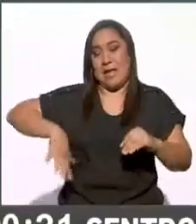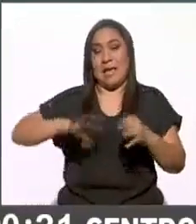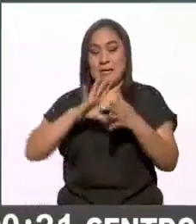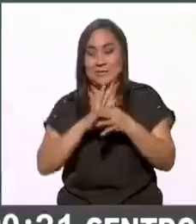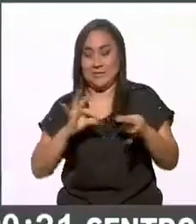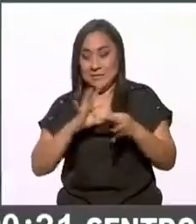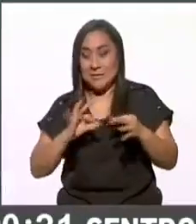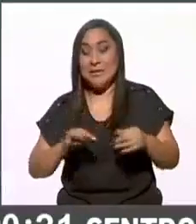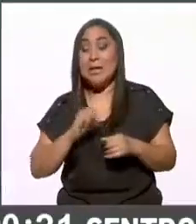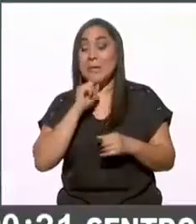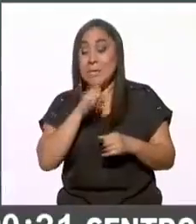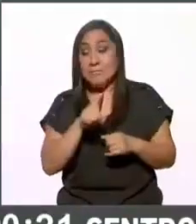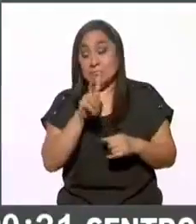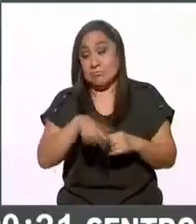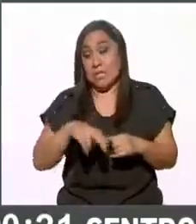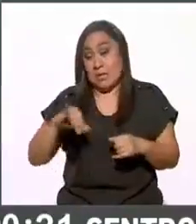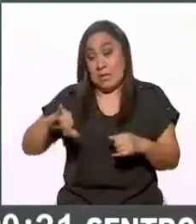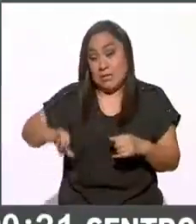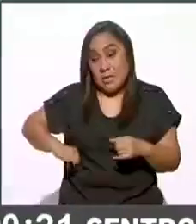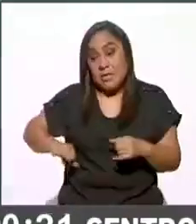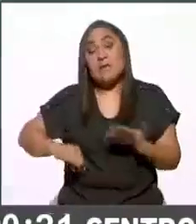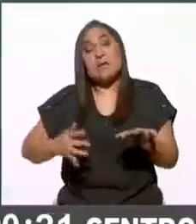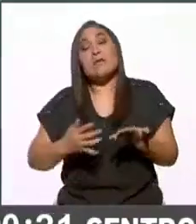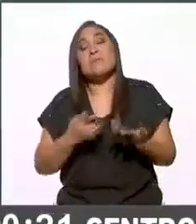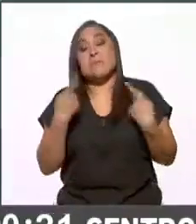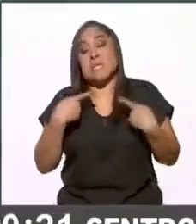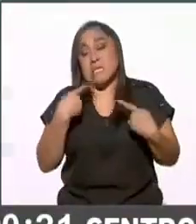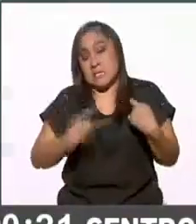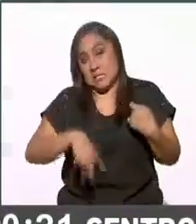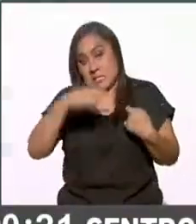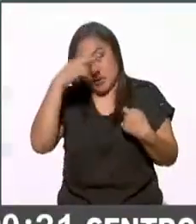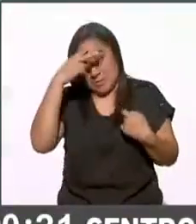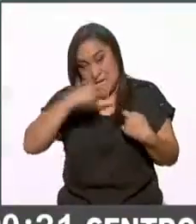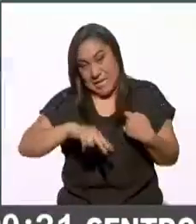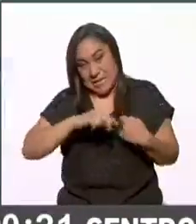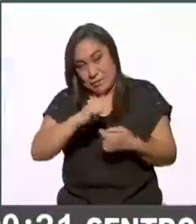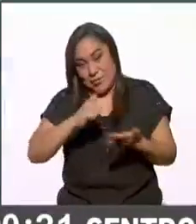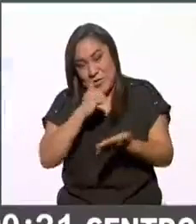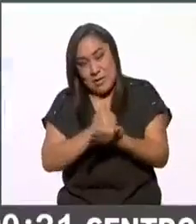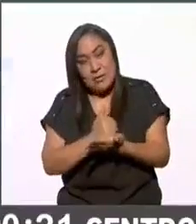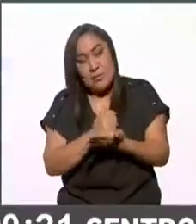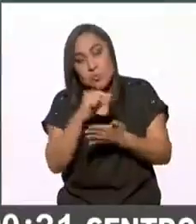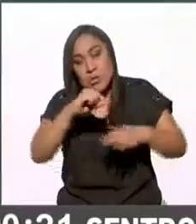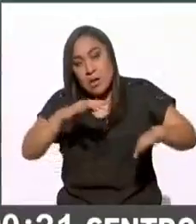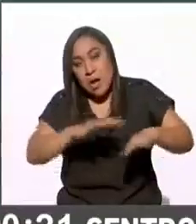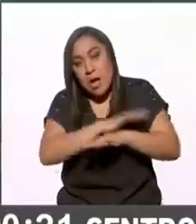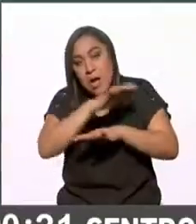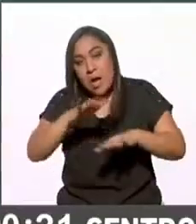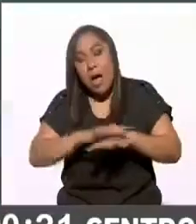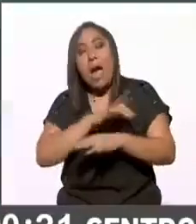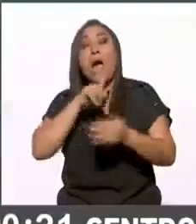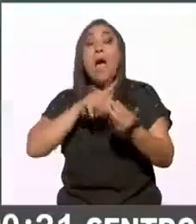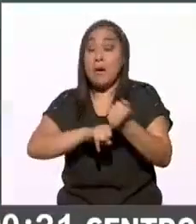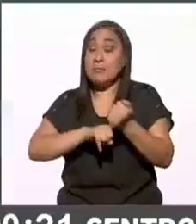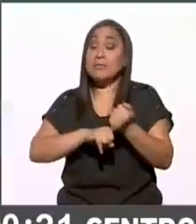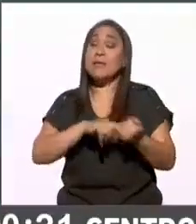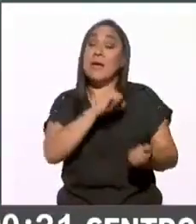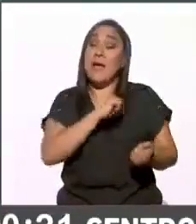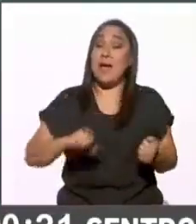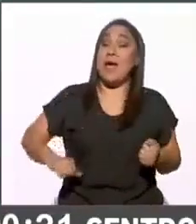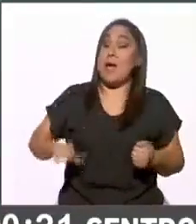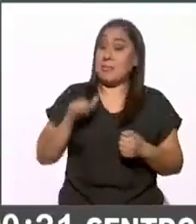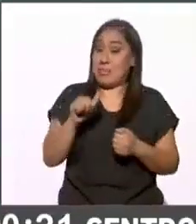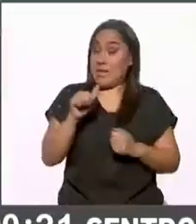y será muy interesante también para las y los capitalinos esta reconfiguración que se da en las 16 alcaldías en esta